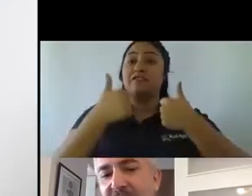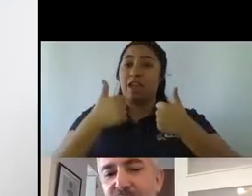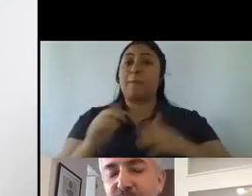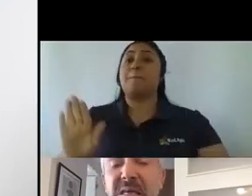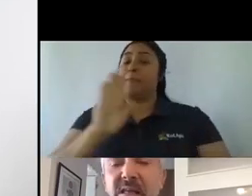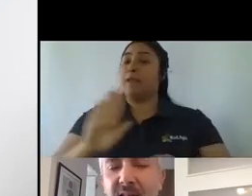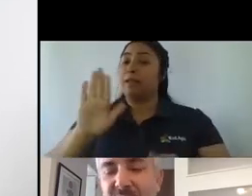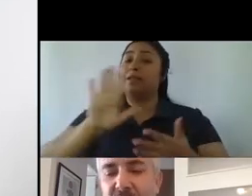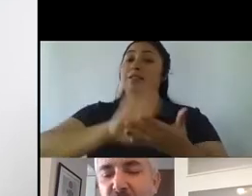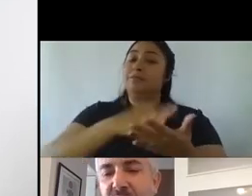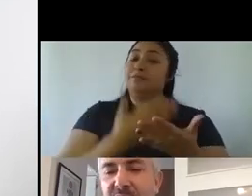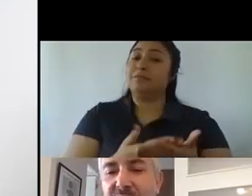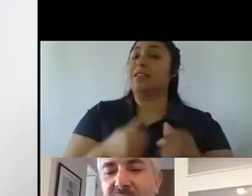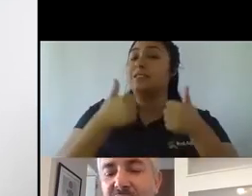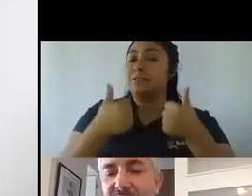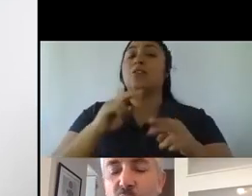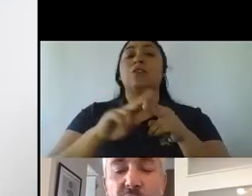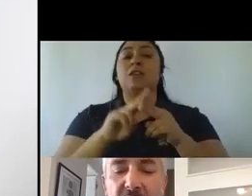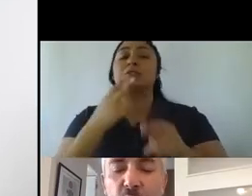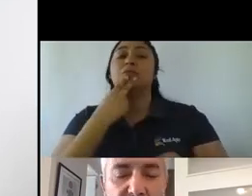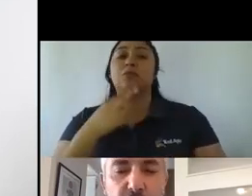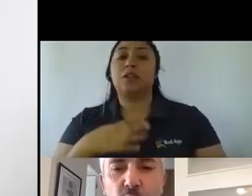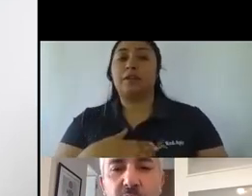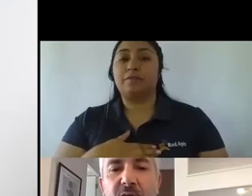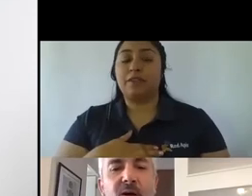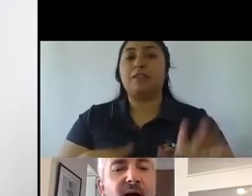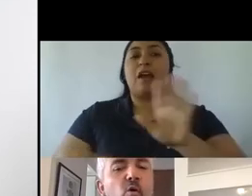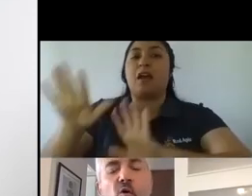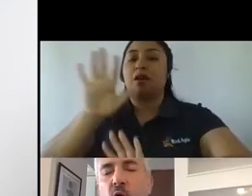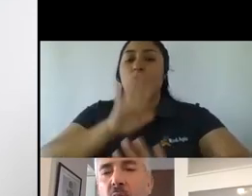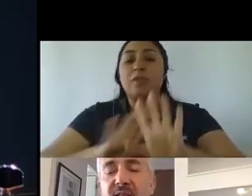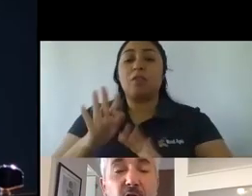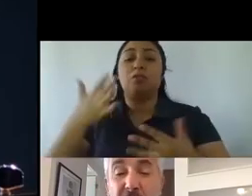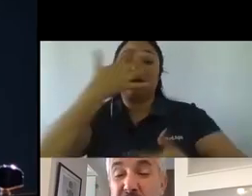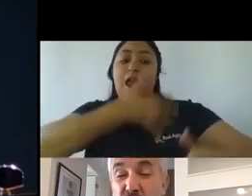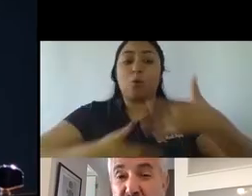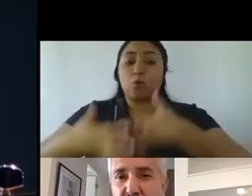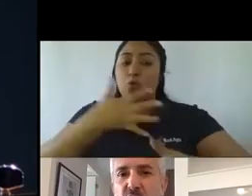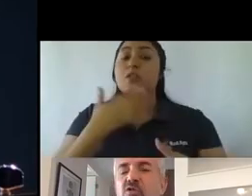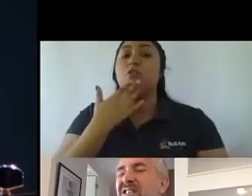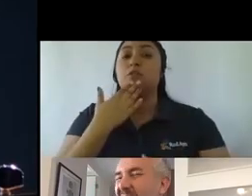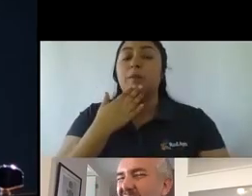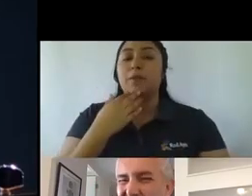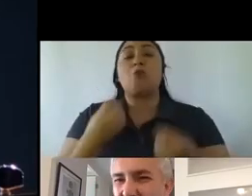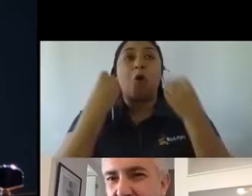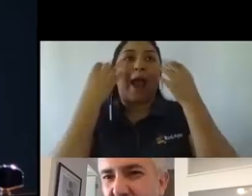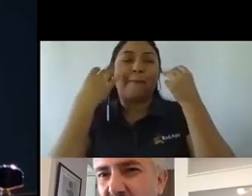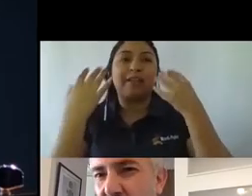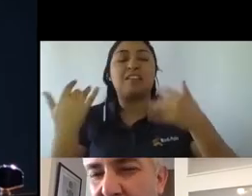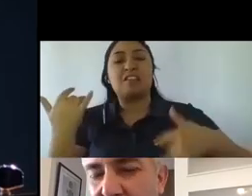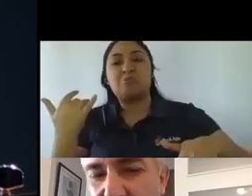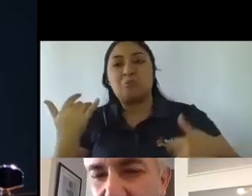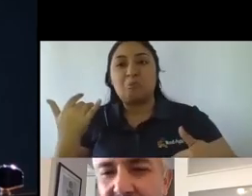vida, digamos, también de cuidado, o de autocuidado. O aprender a tocar un instrumento, o tratar de darle ese